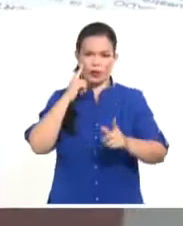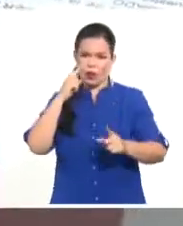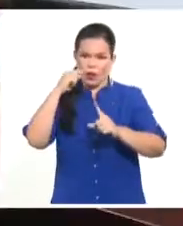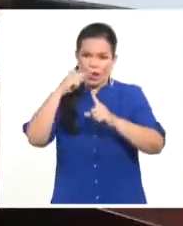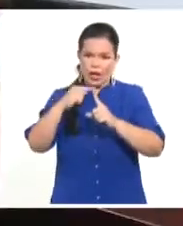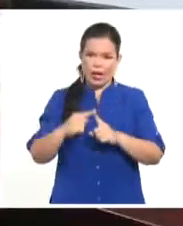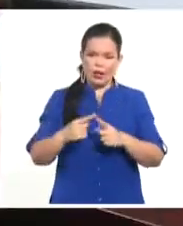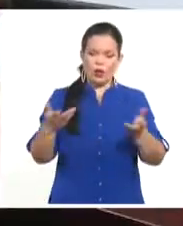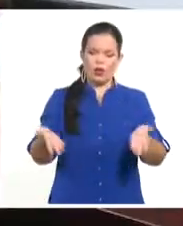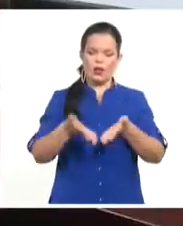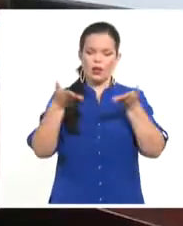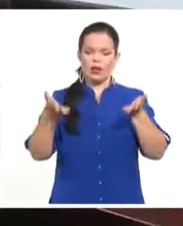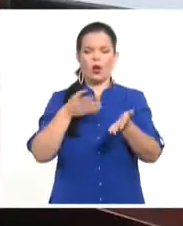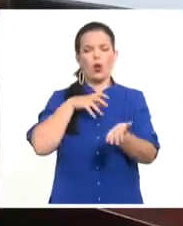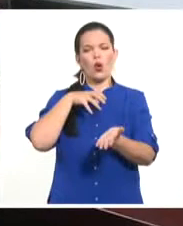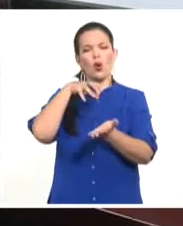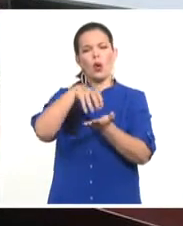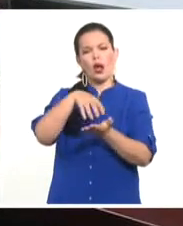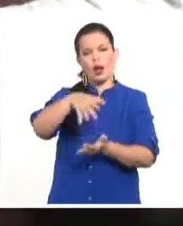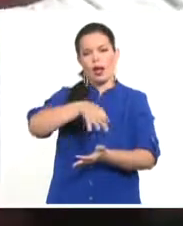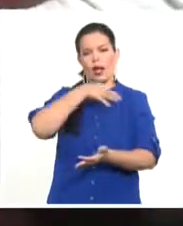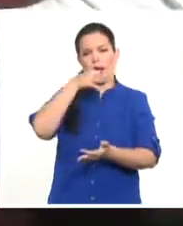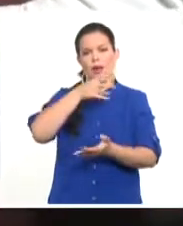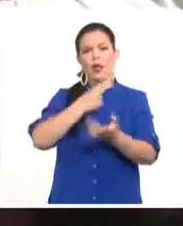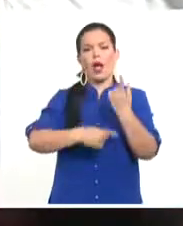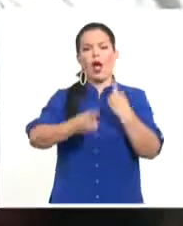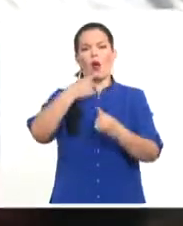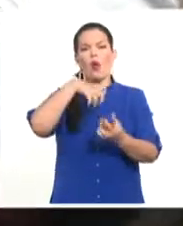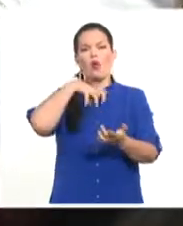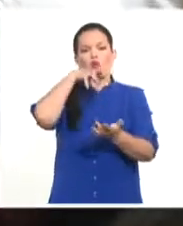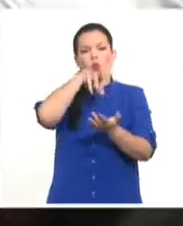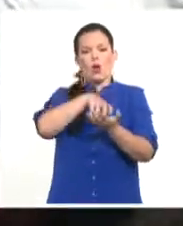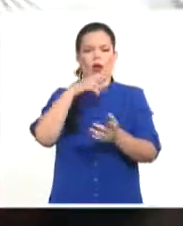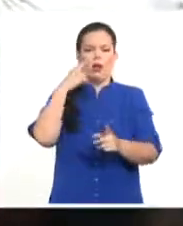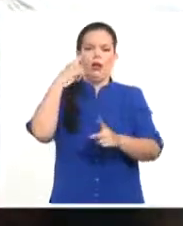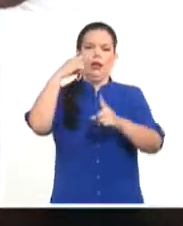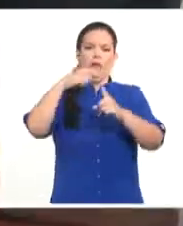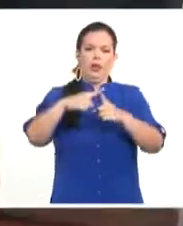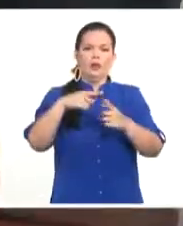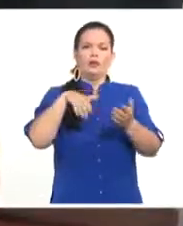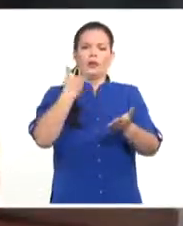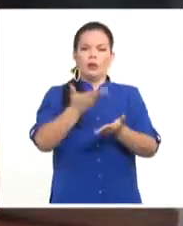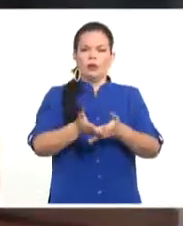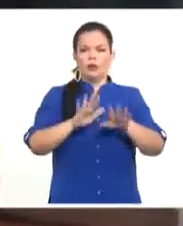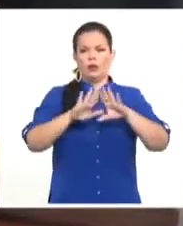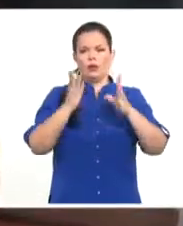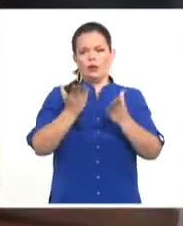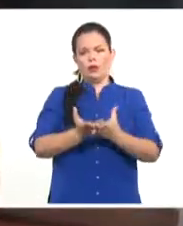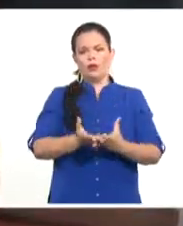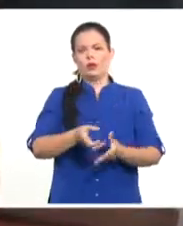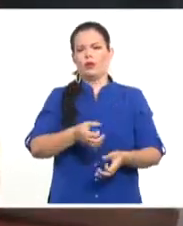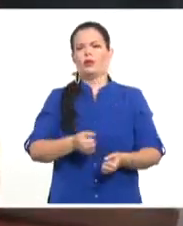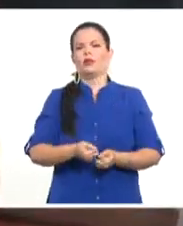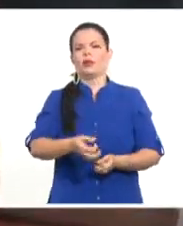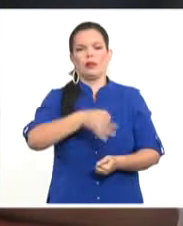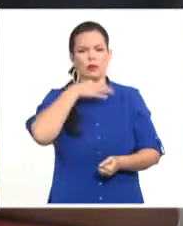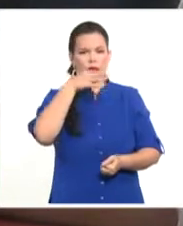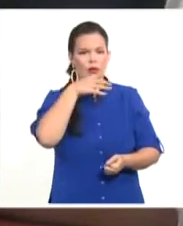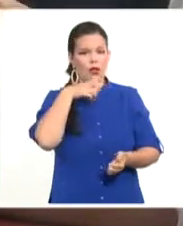en el territorio. En el caso de los micrositios constituyen la propuesta más completa. Un micrositio contratado,